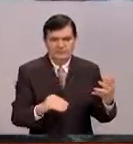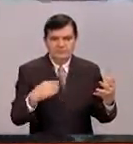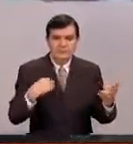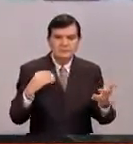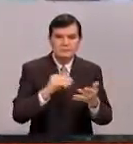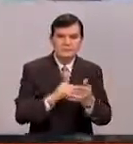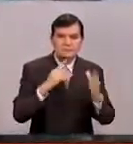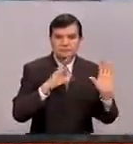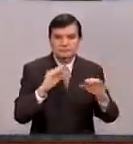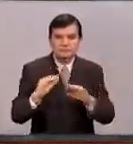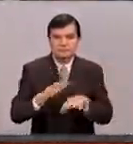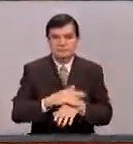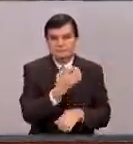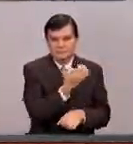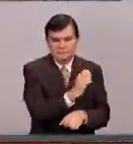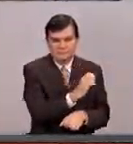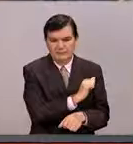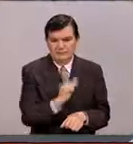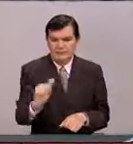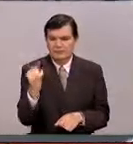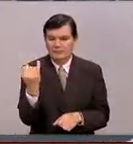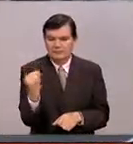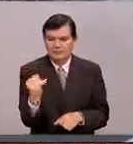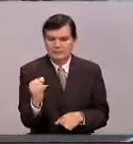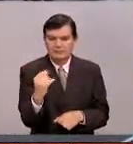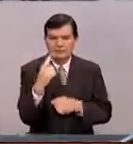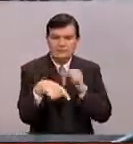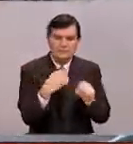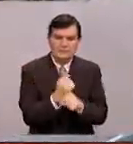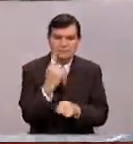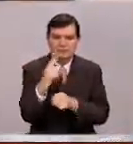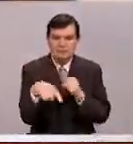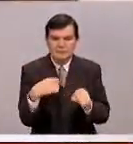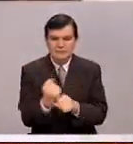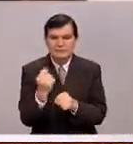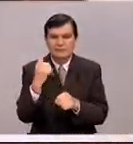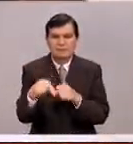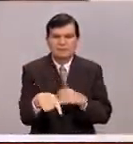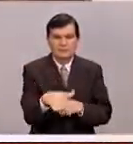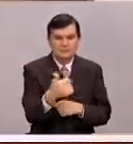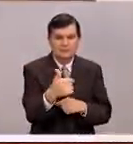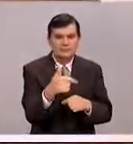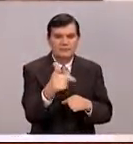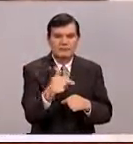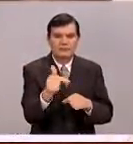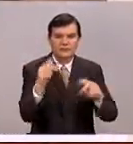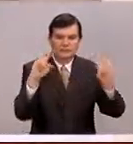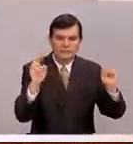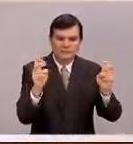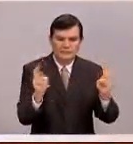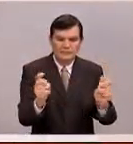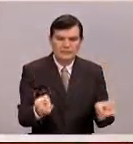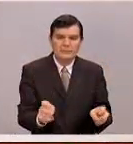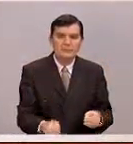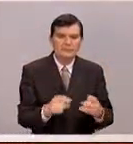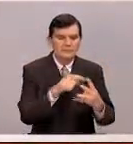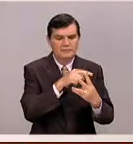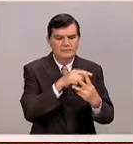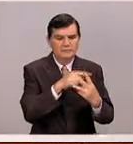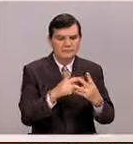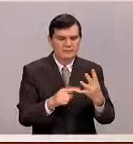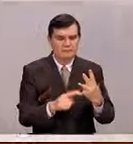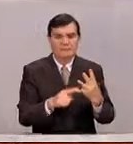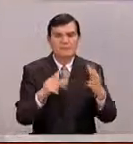imparten del mes de enero al mes de junio de cada año. Son doce temas. Cuatro temas